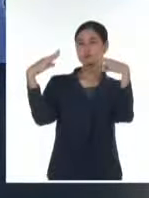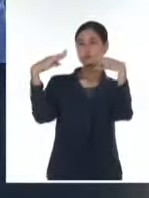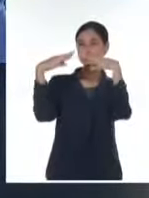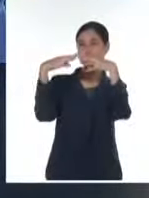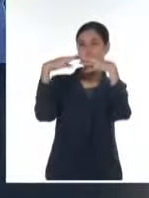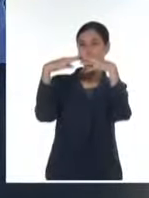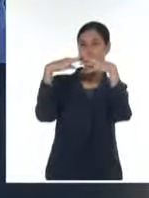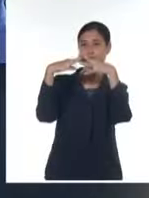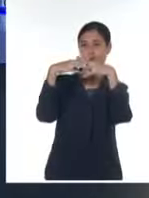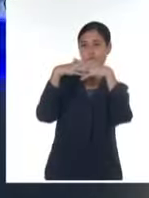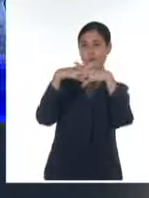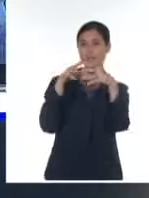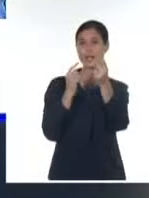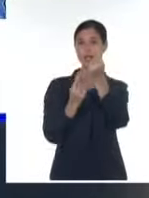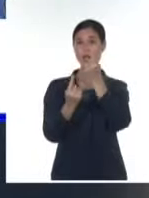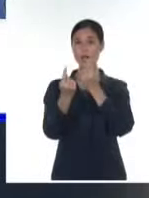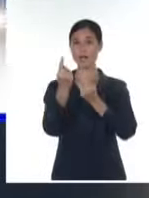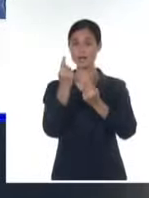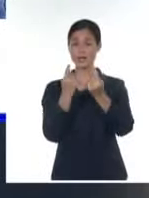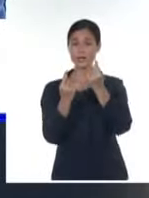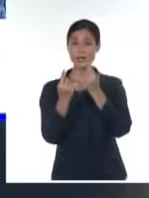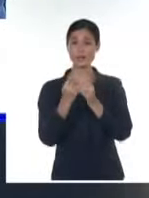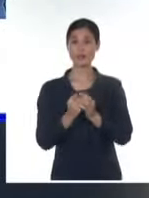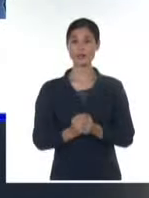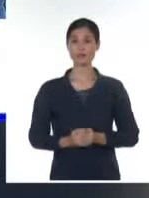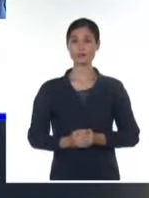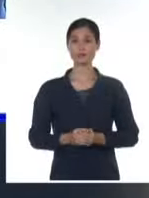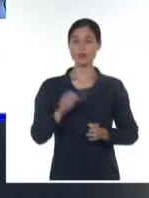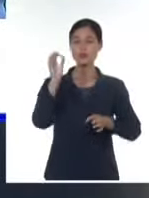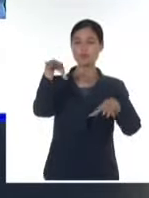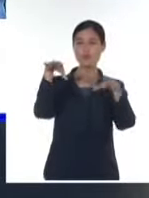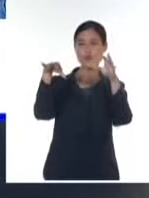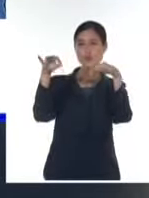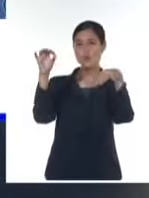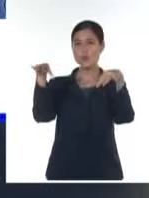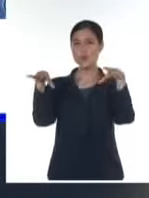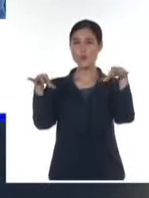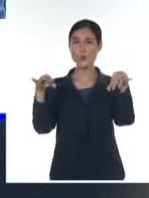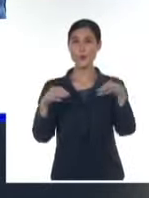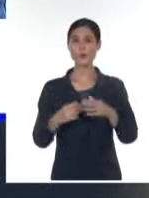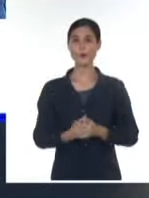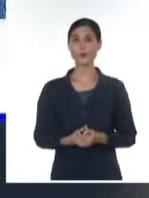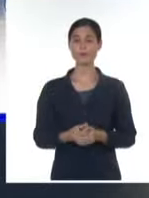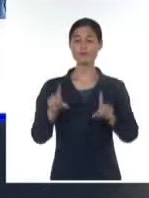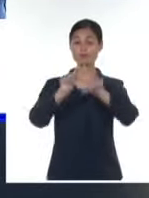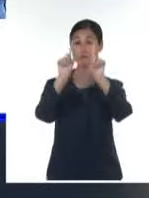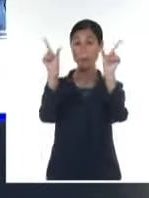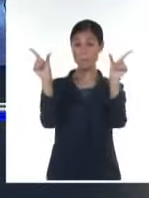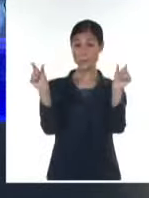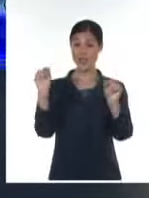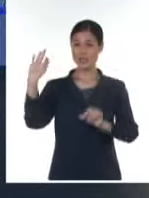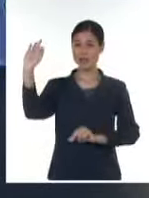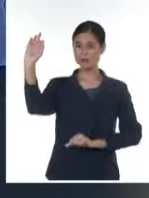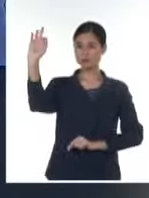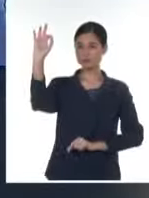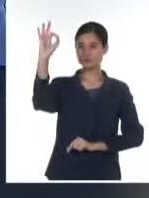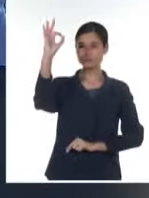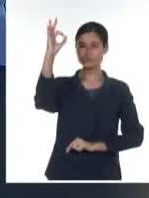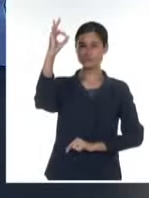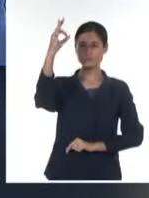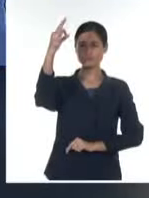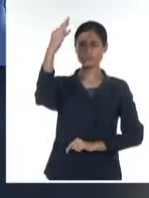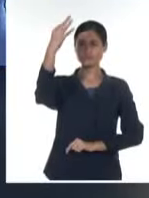alta que no produce lluvia, simplemente cruza. Por lo tanto, mucho sol en todo el país y hay alguna nubosidad que por el